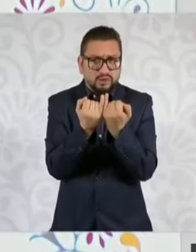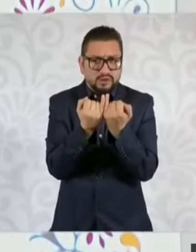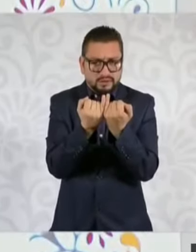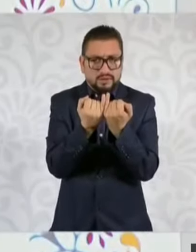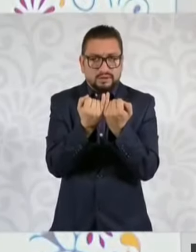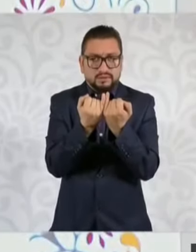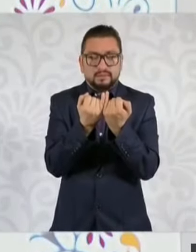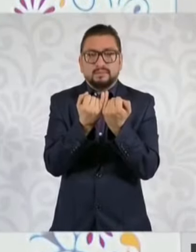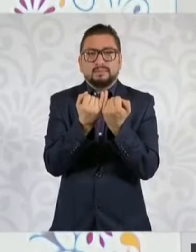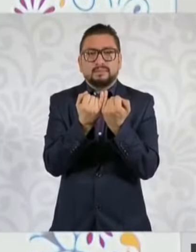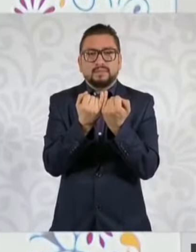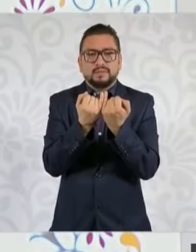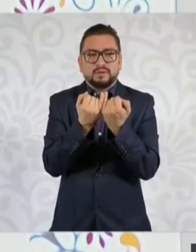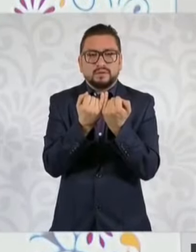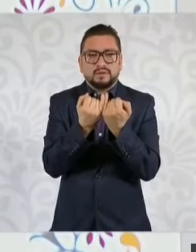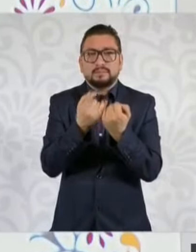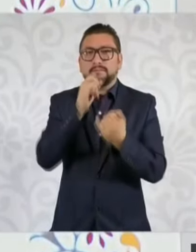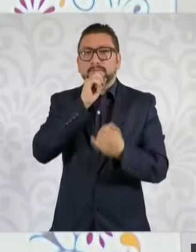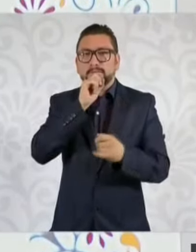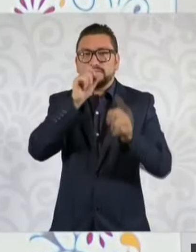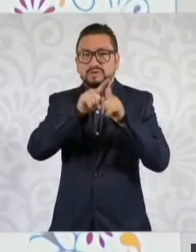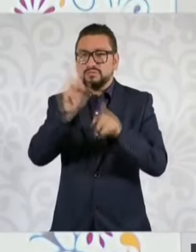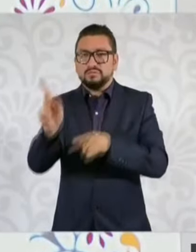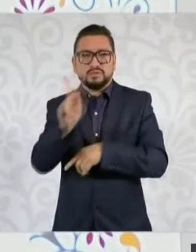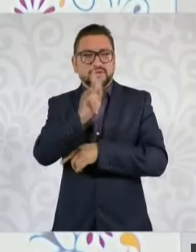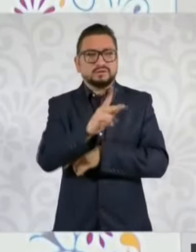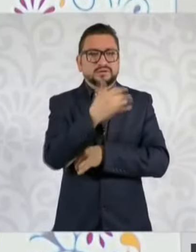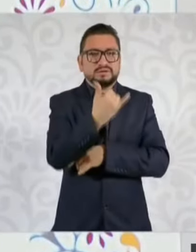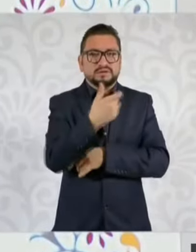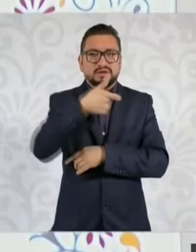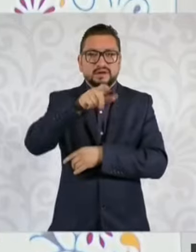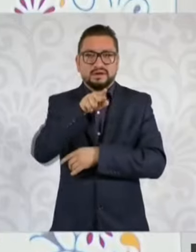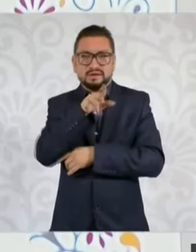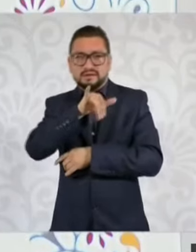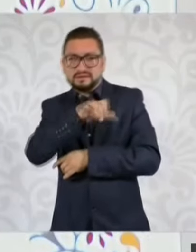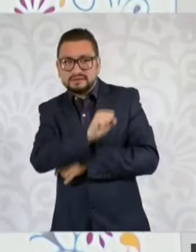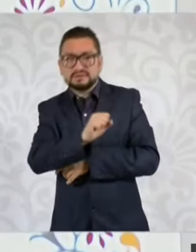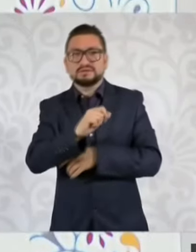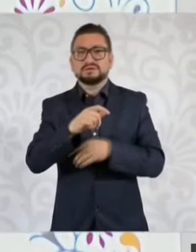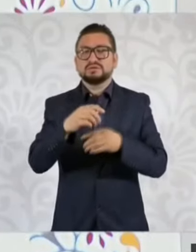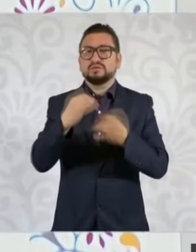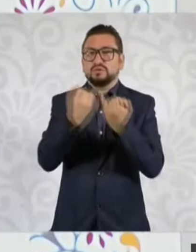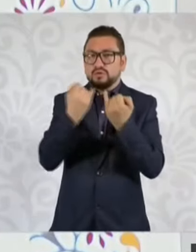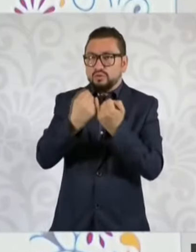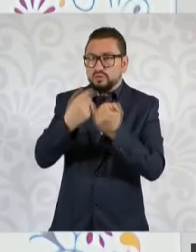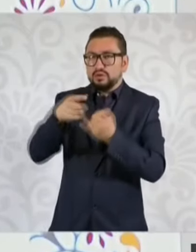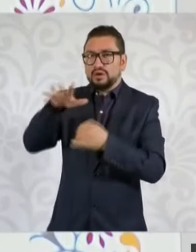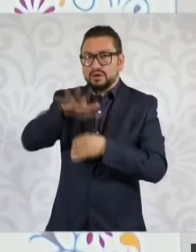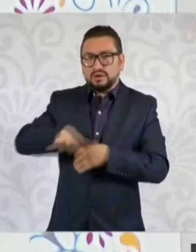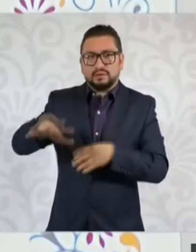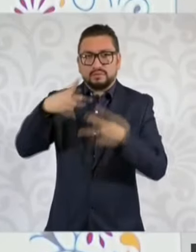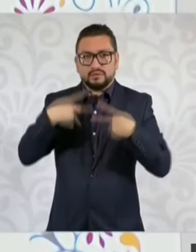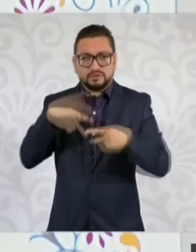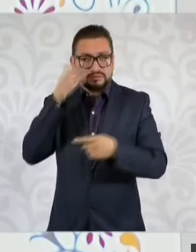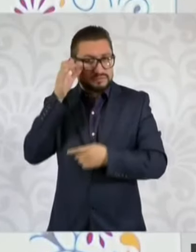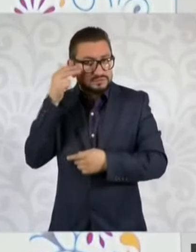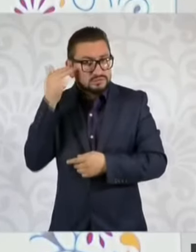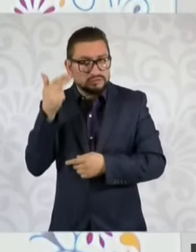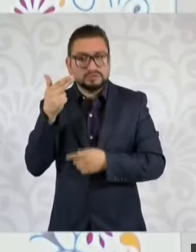lo hizo en el caso de los yaquis o en otros casos con el pueblo chino por